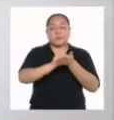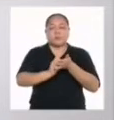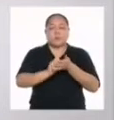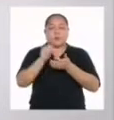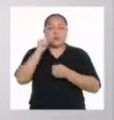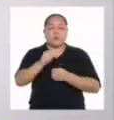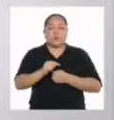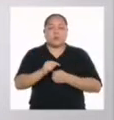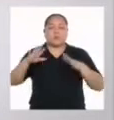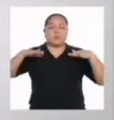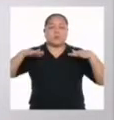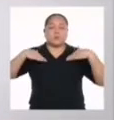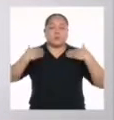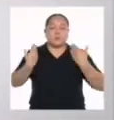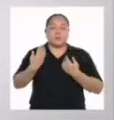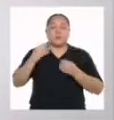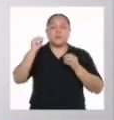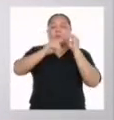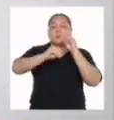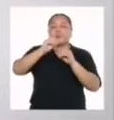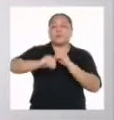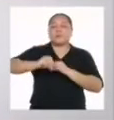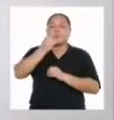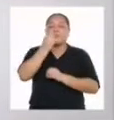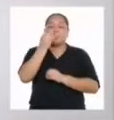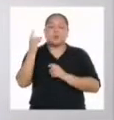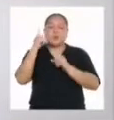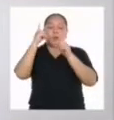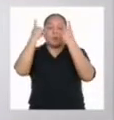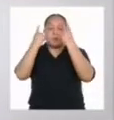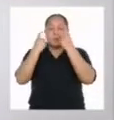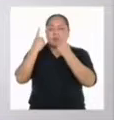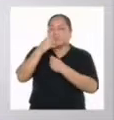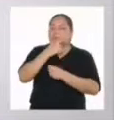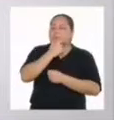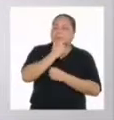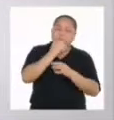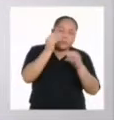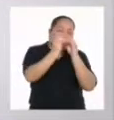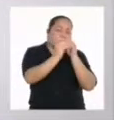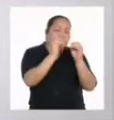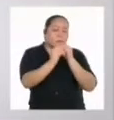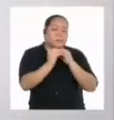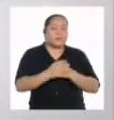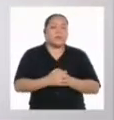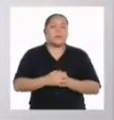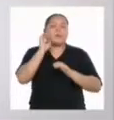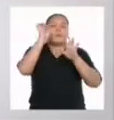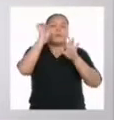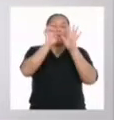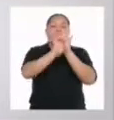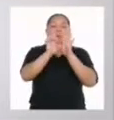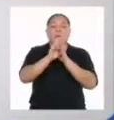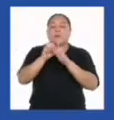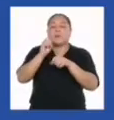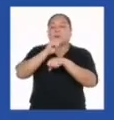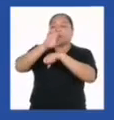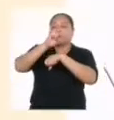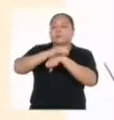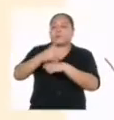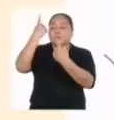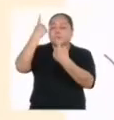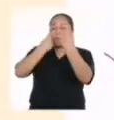escrito, podríamos formular algunas preguntas que nos lleven a reajustarlo. Por ejemplo, se recomienda